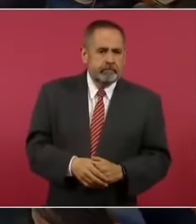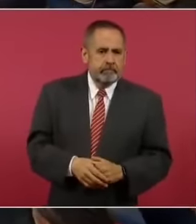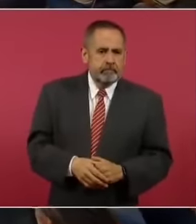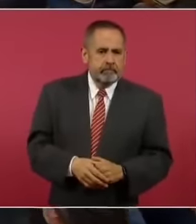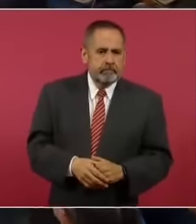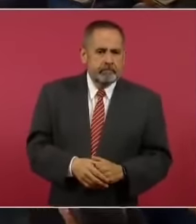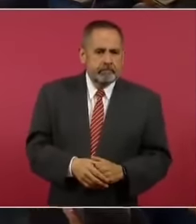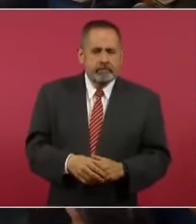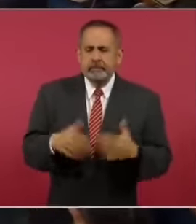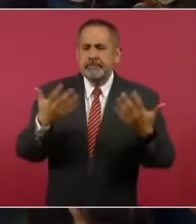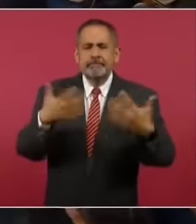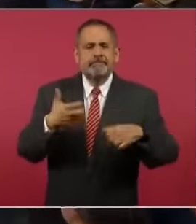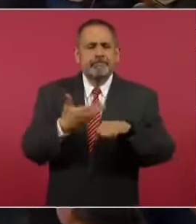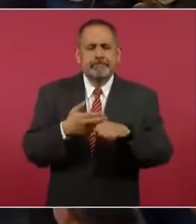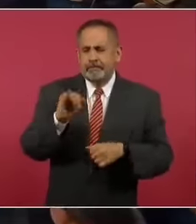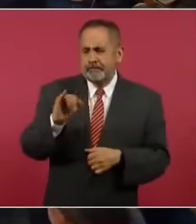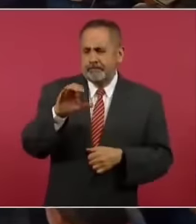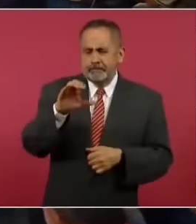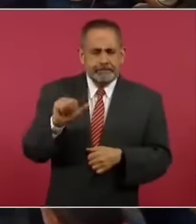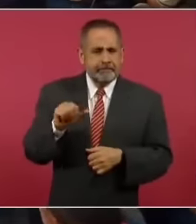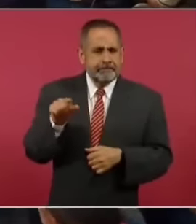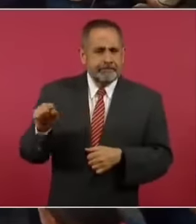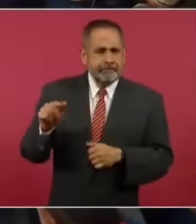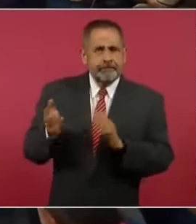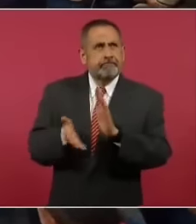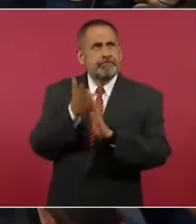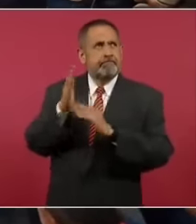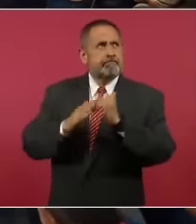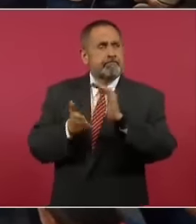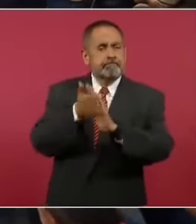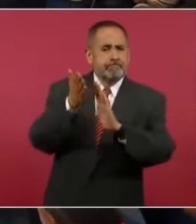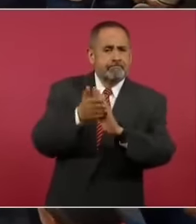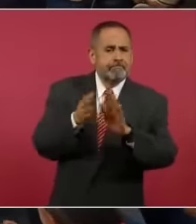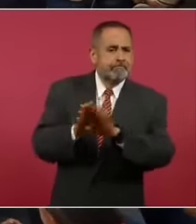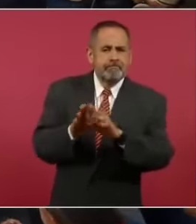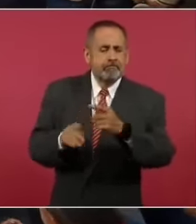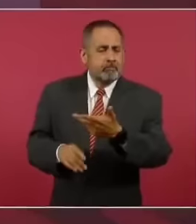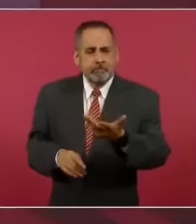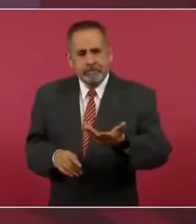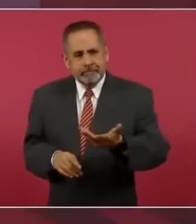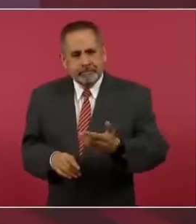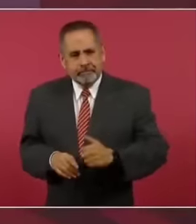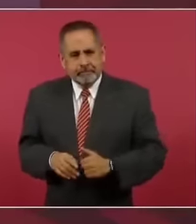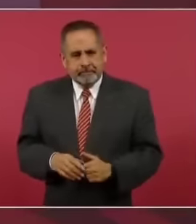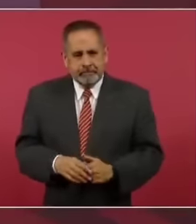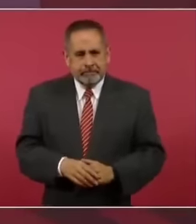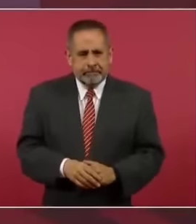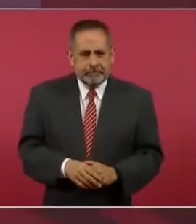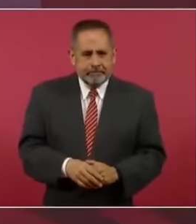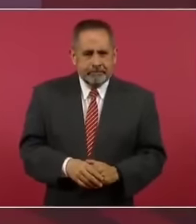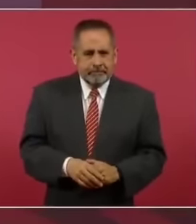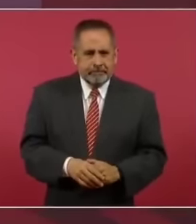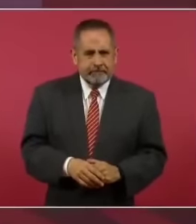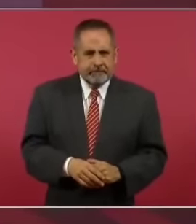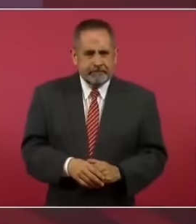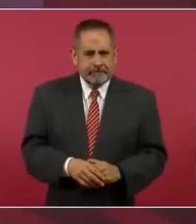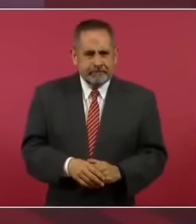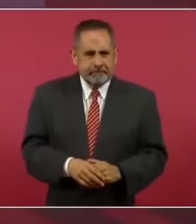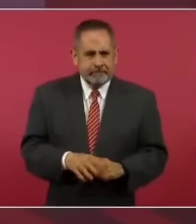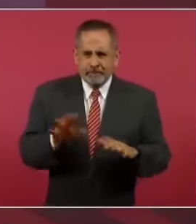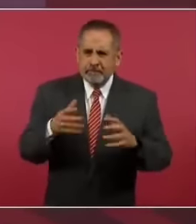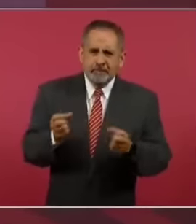empresa ICA en las obras públicas, ¿cuántos